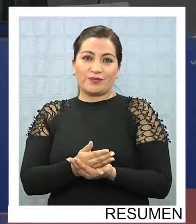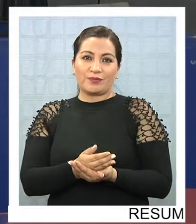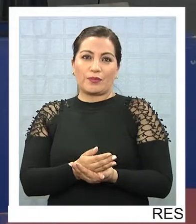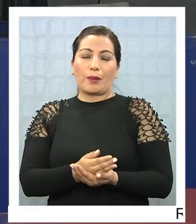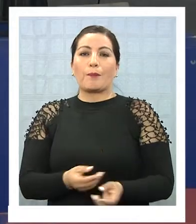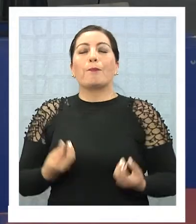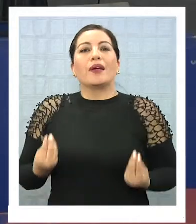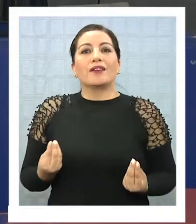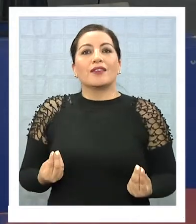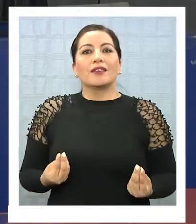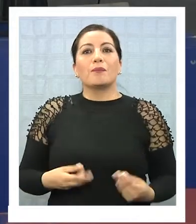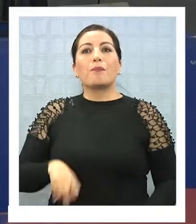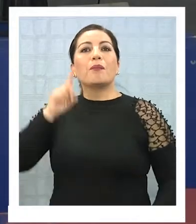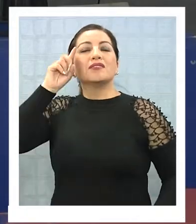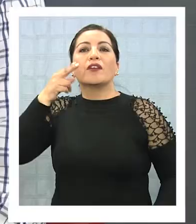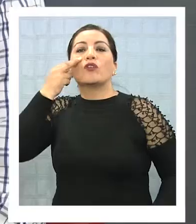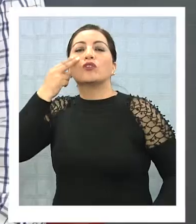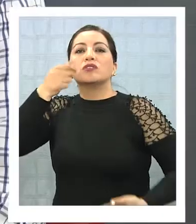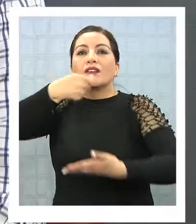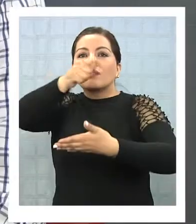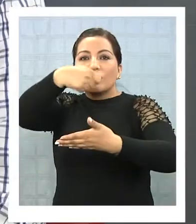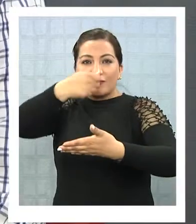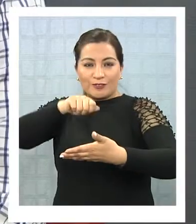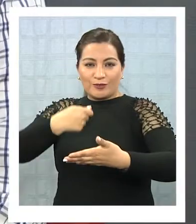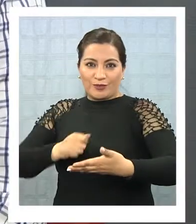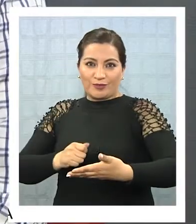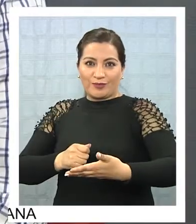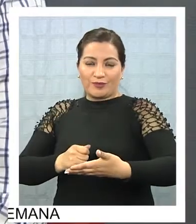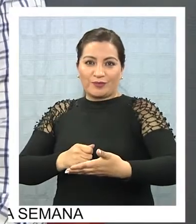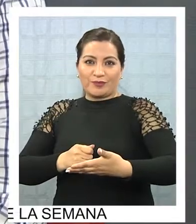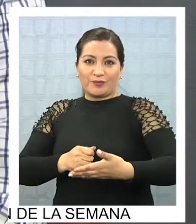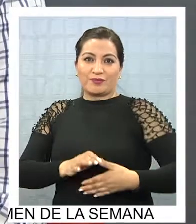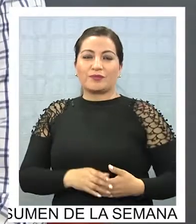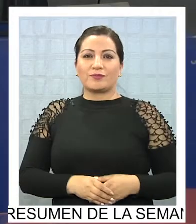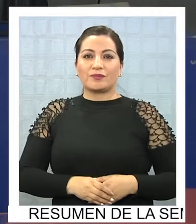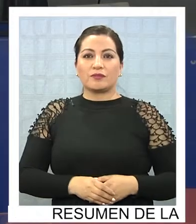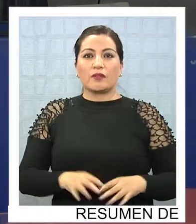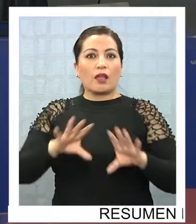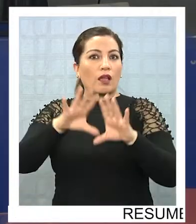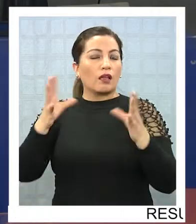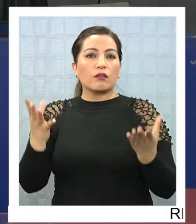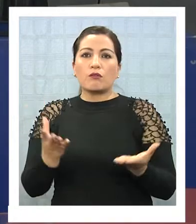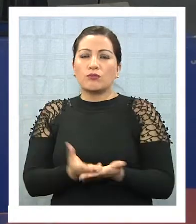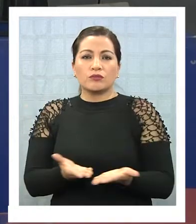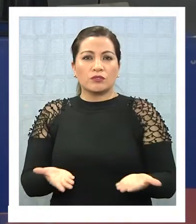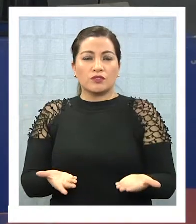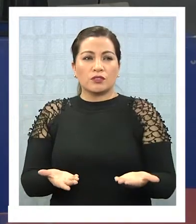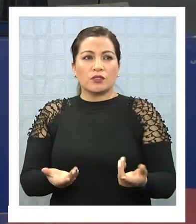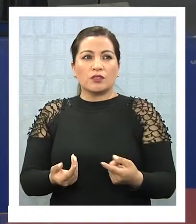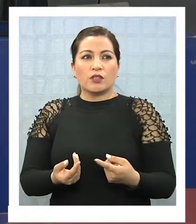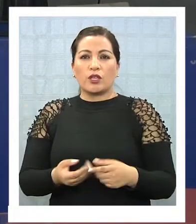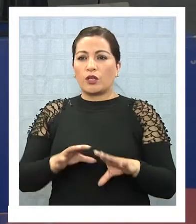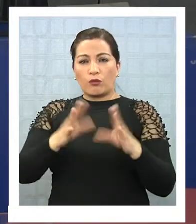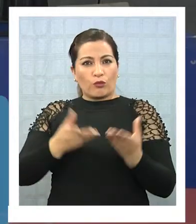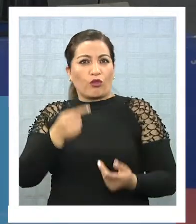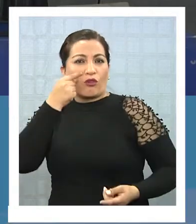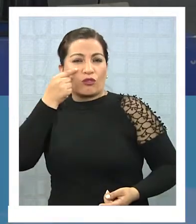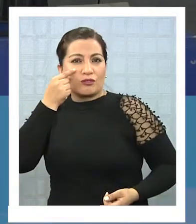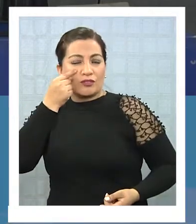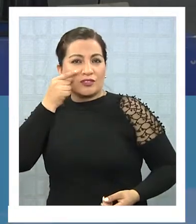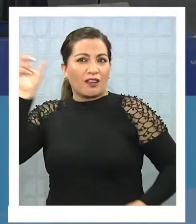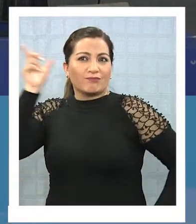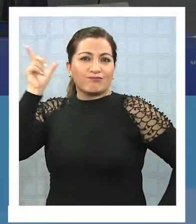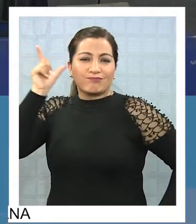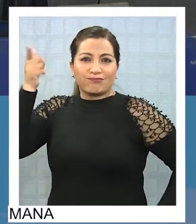chequeo y del control y de activar el simulacro. En el mundo, activar simulacro es muy difícil porque la gente,